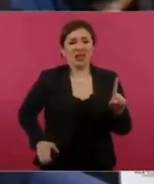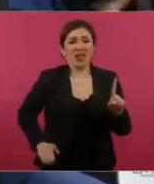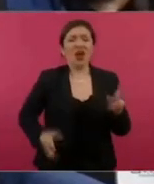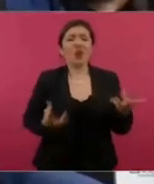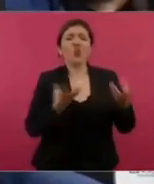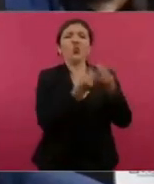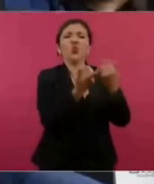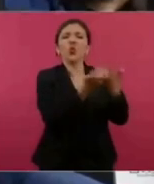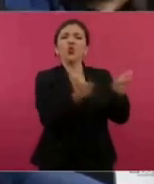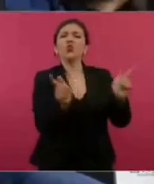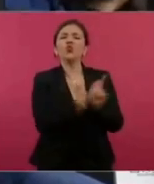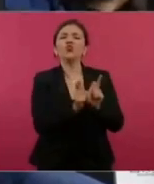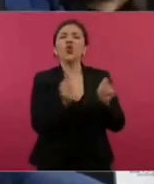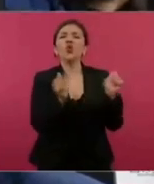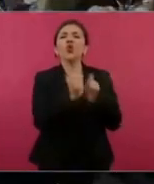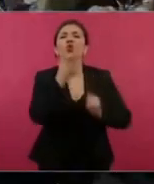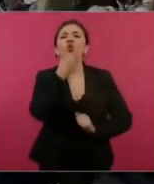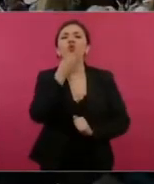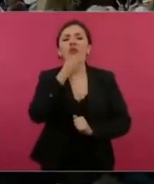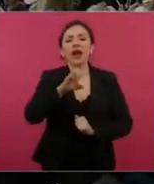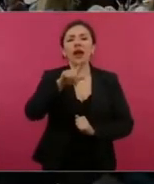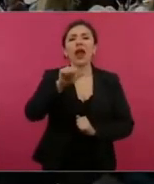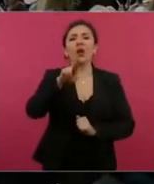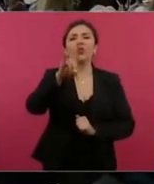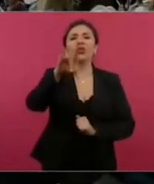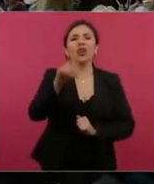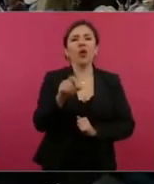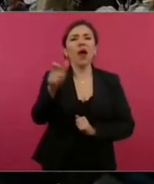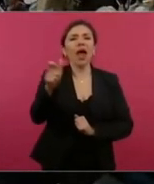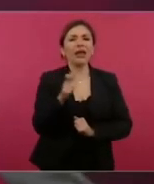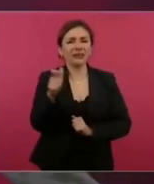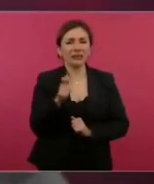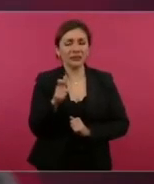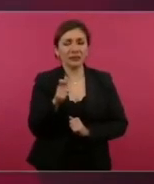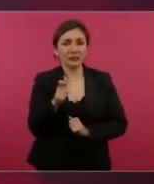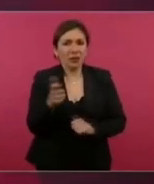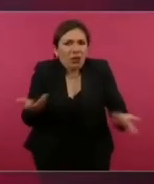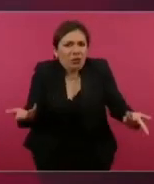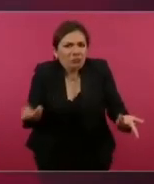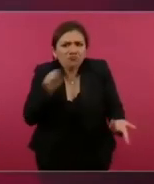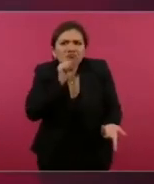González. Ah, pues tampoco mentí.